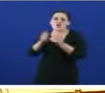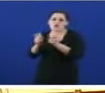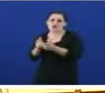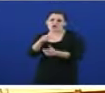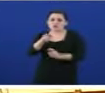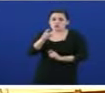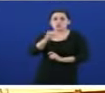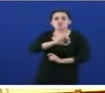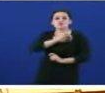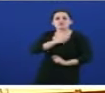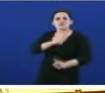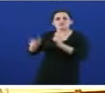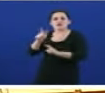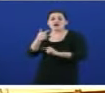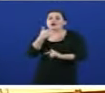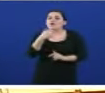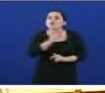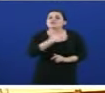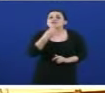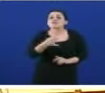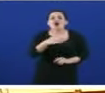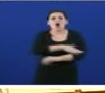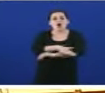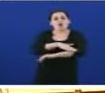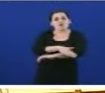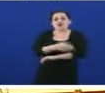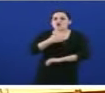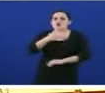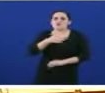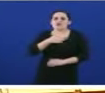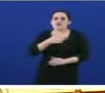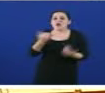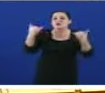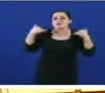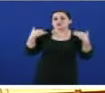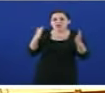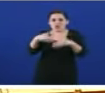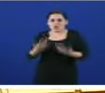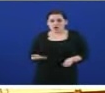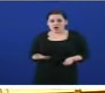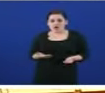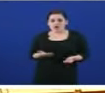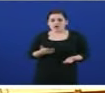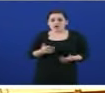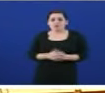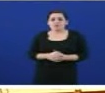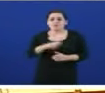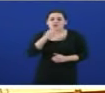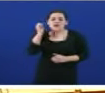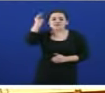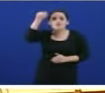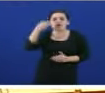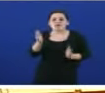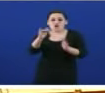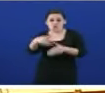vostede que o goberno non pode trasladar a quem non goberna as súas responsabilidades porque iso é pervertir o modelo democrático.